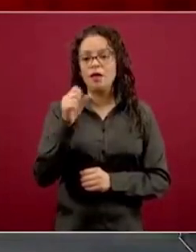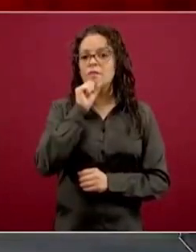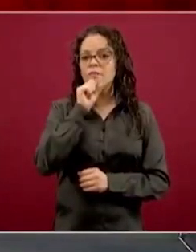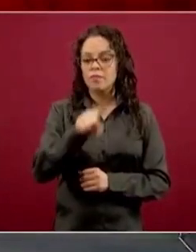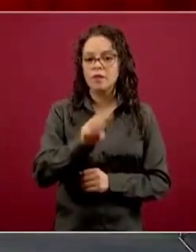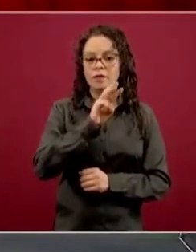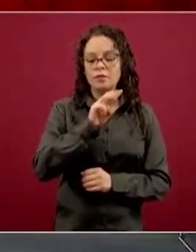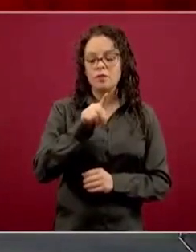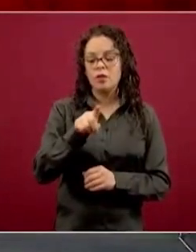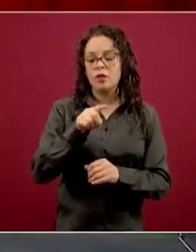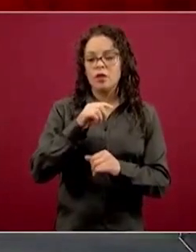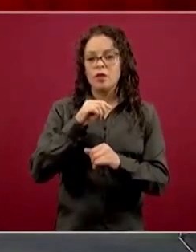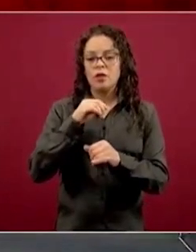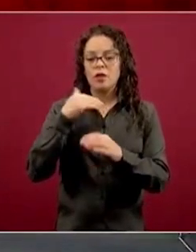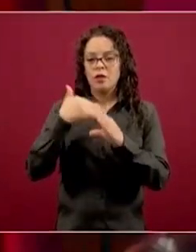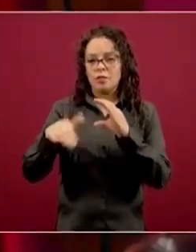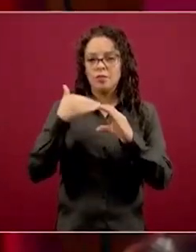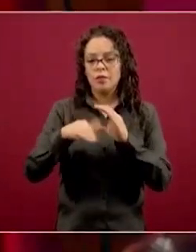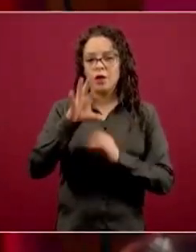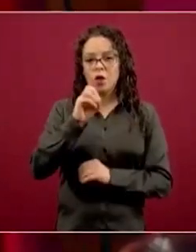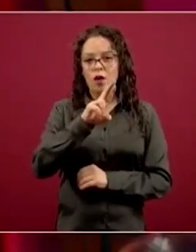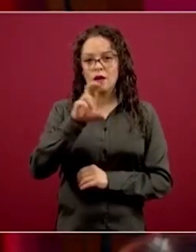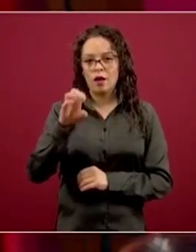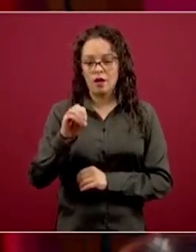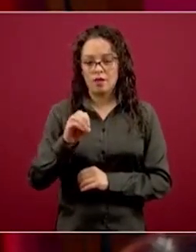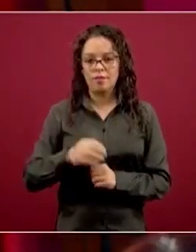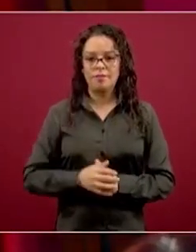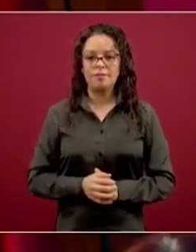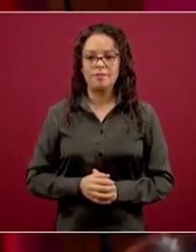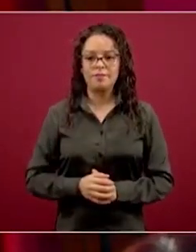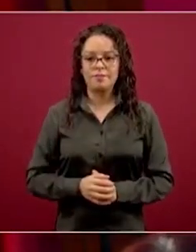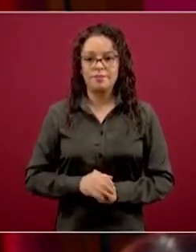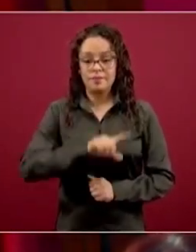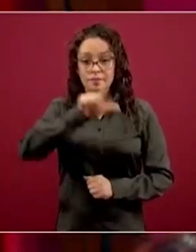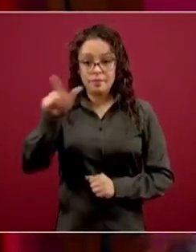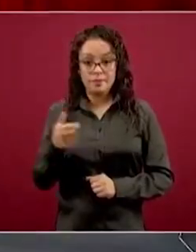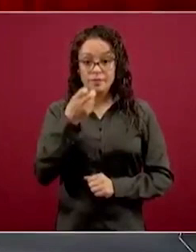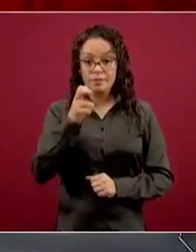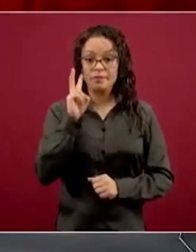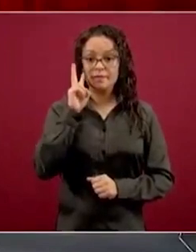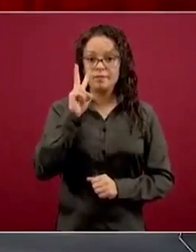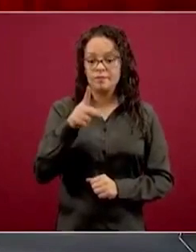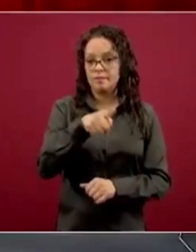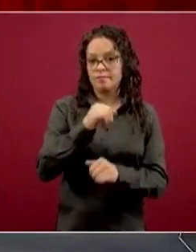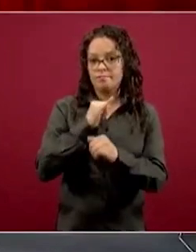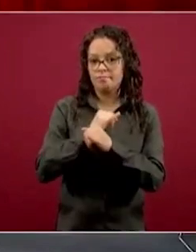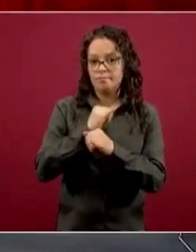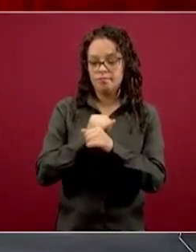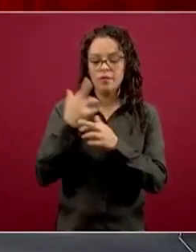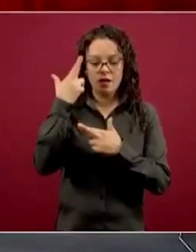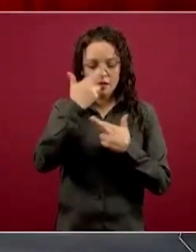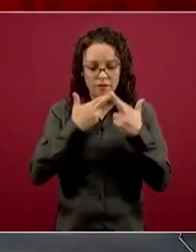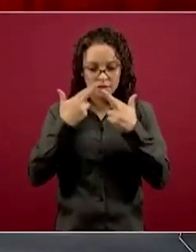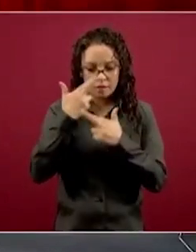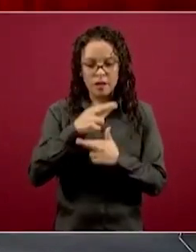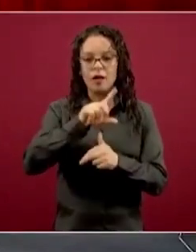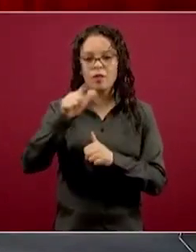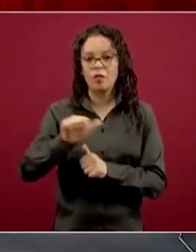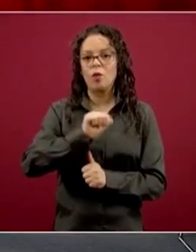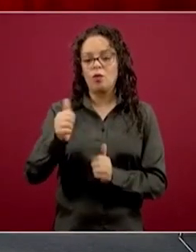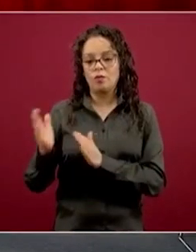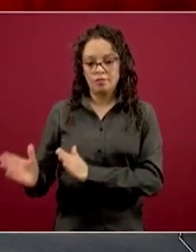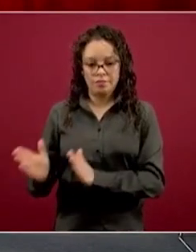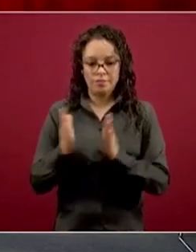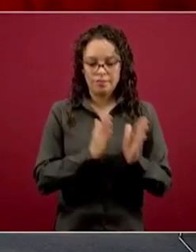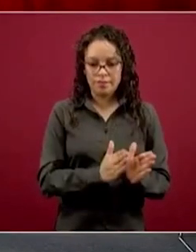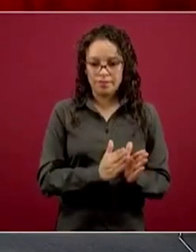A partir de que se hace este registro, se valida en la Plataforma del Seguro Social para la siguiente y entonces se